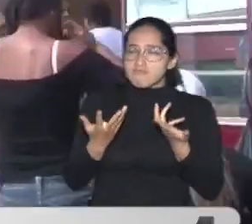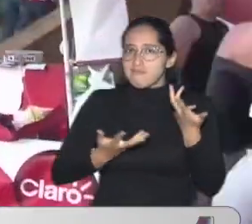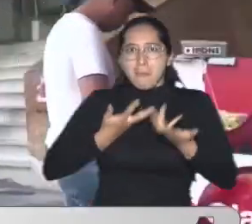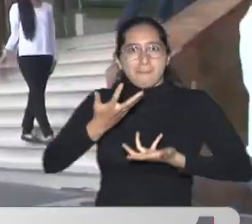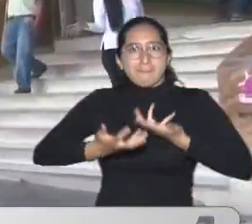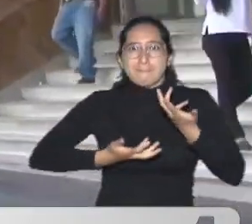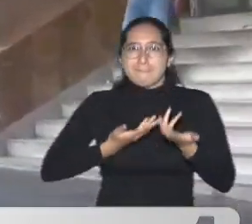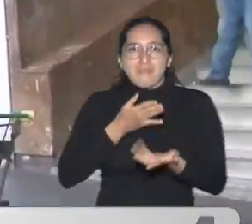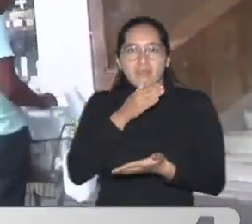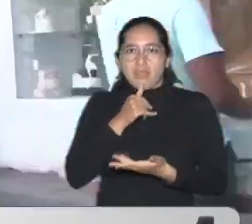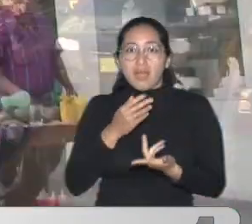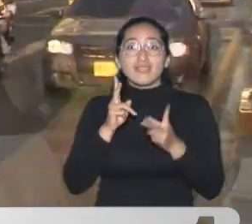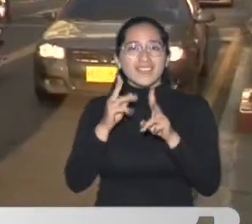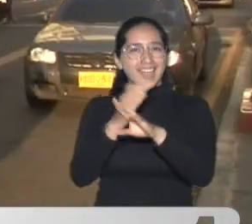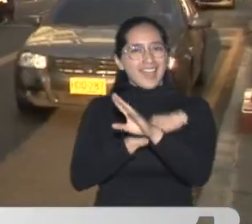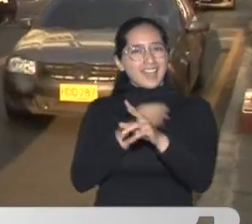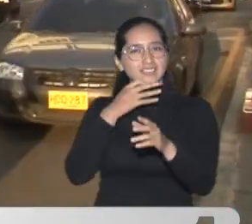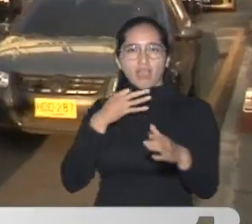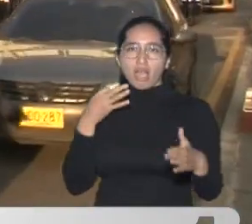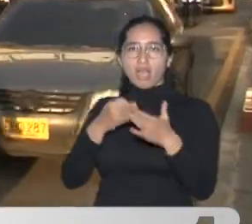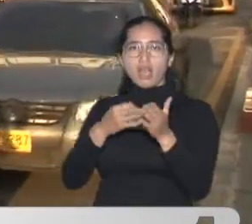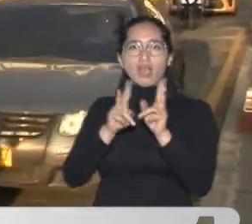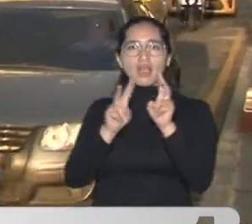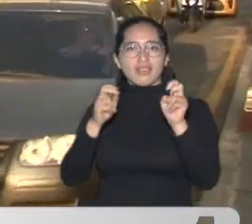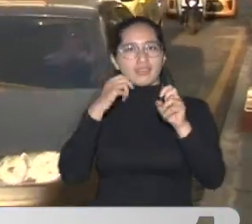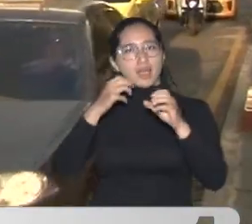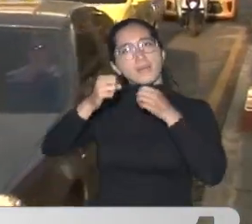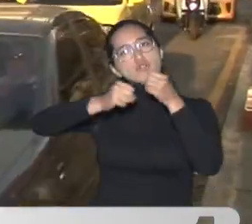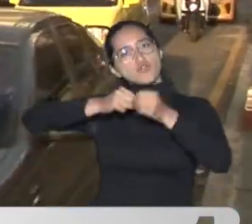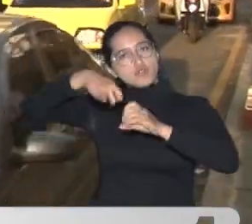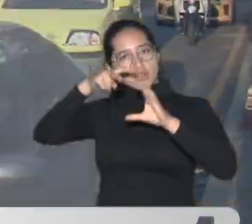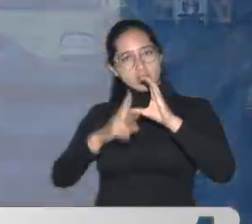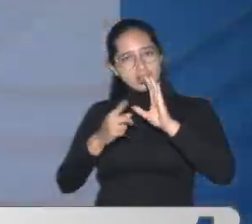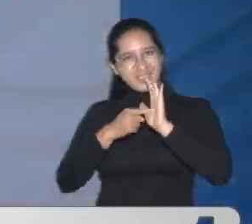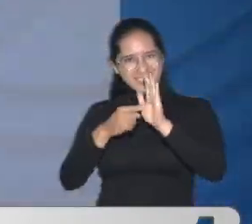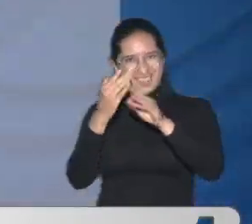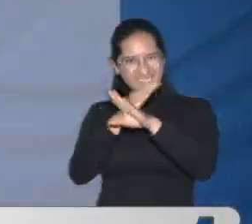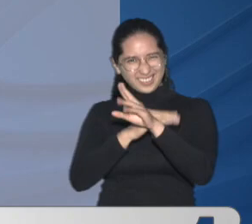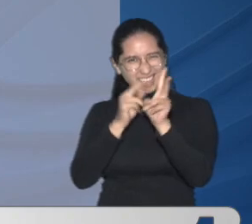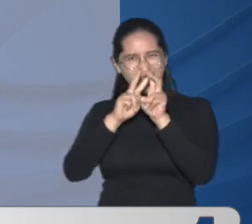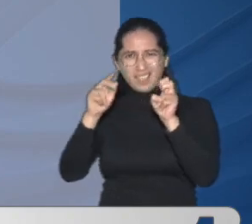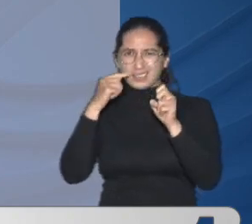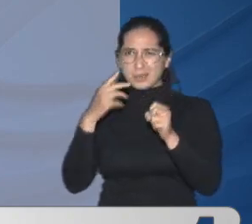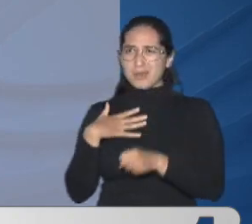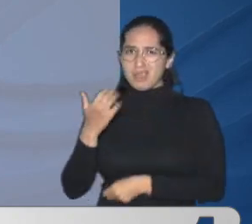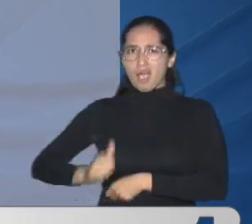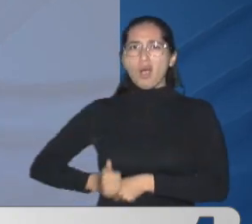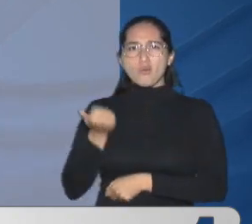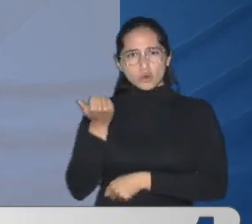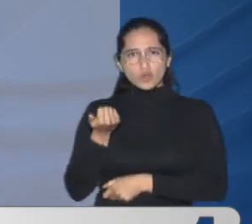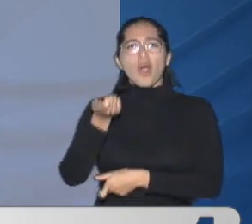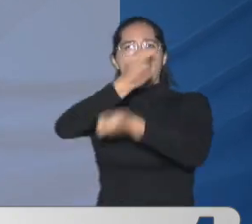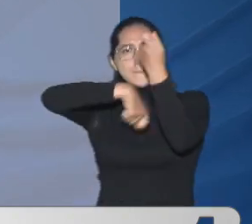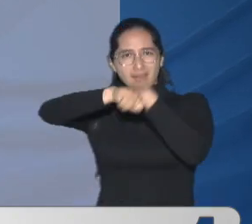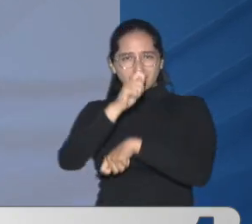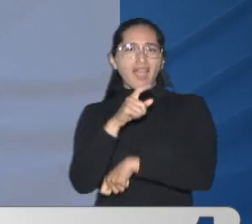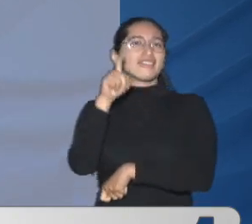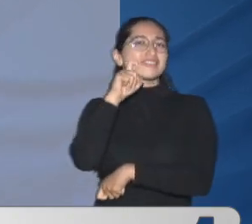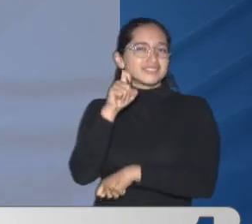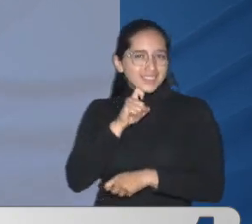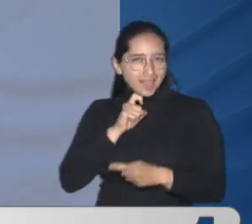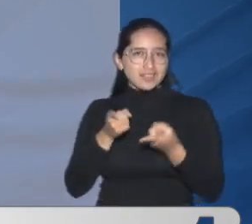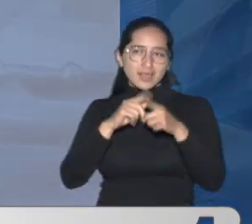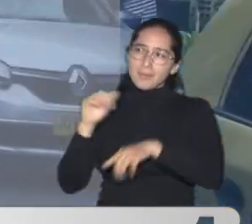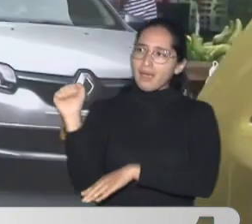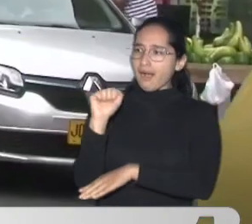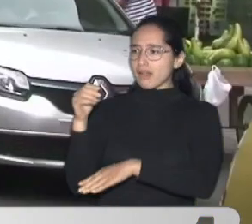denuncia Presentada por CMI Sobre el uso De las plataformas De transporte Público Y privado Para vender Sexo Y otros actos En vehículos Al